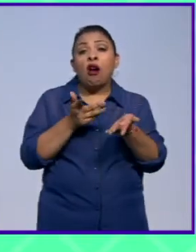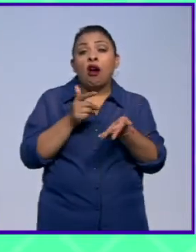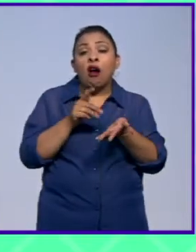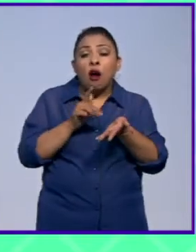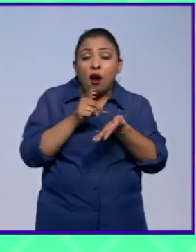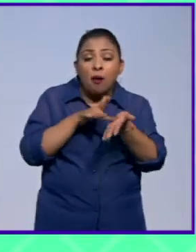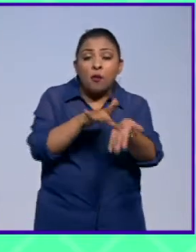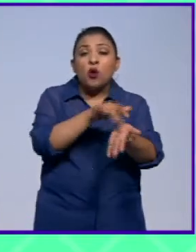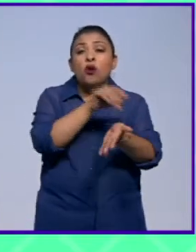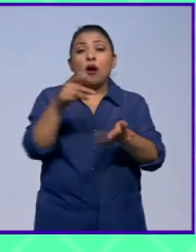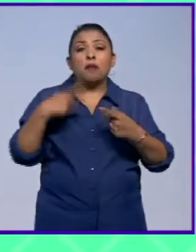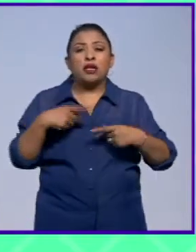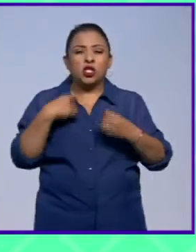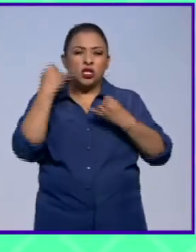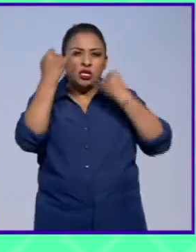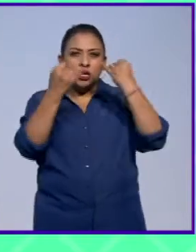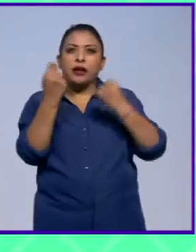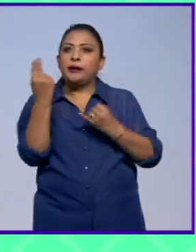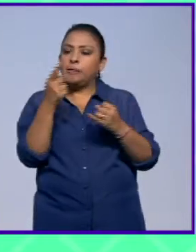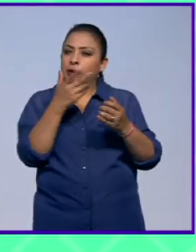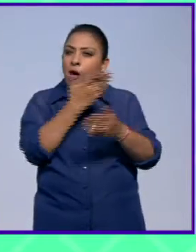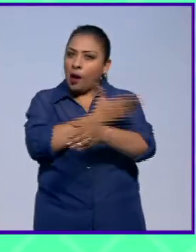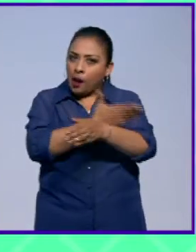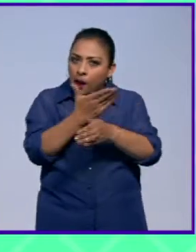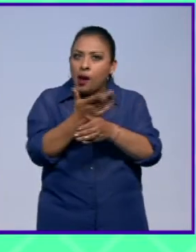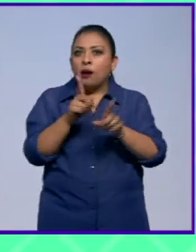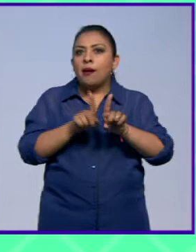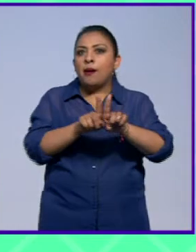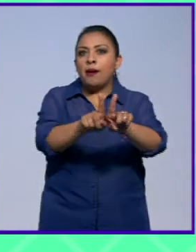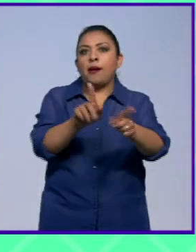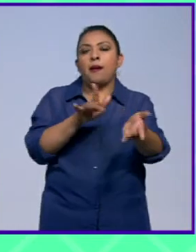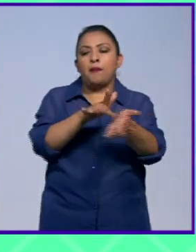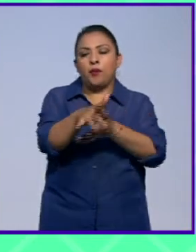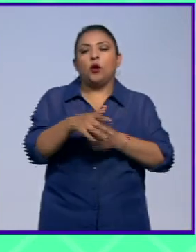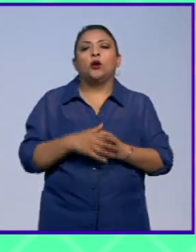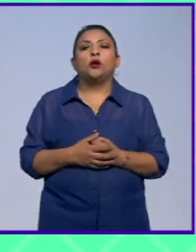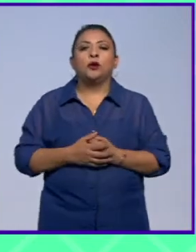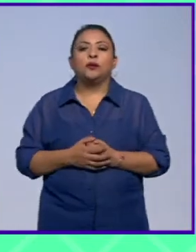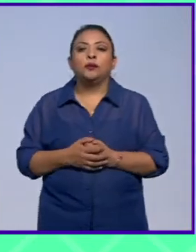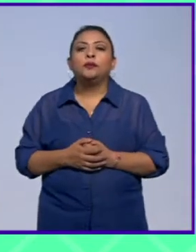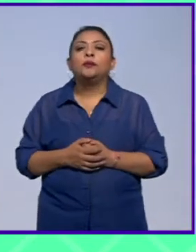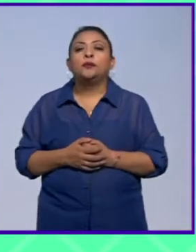sino que estos requerían de acompañamiento en 2012